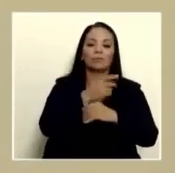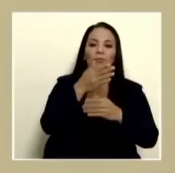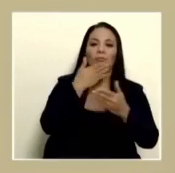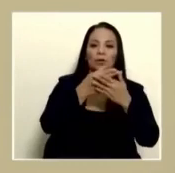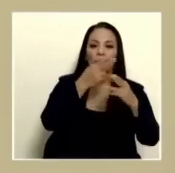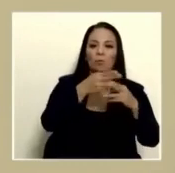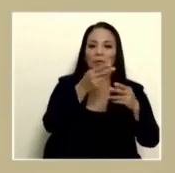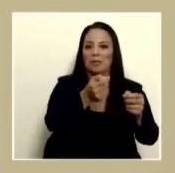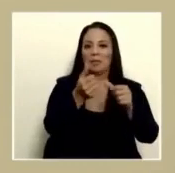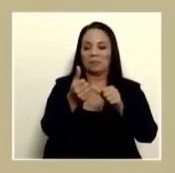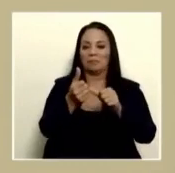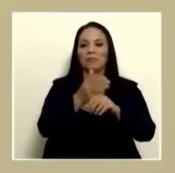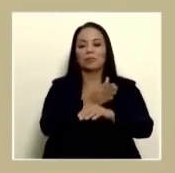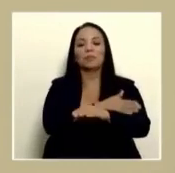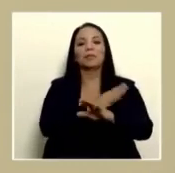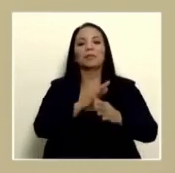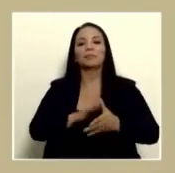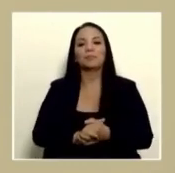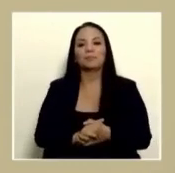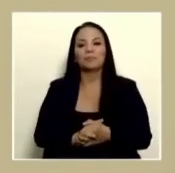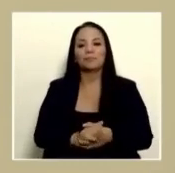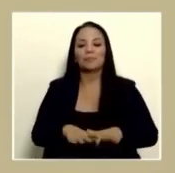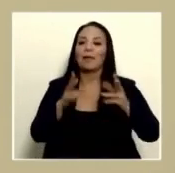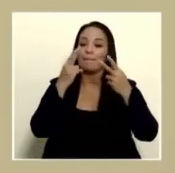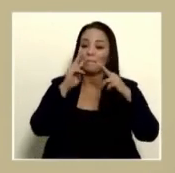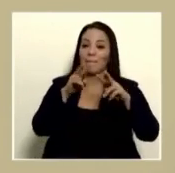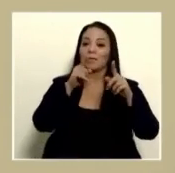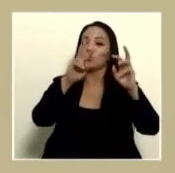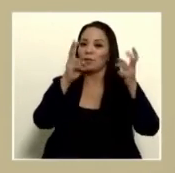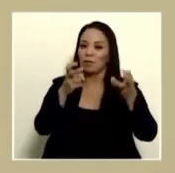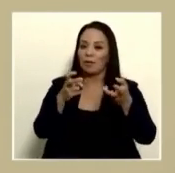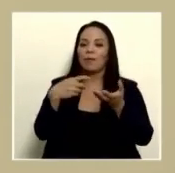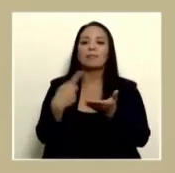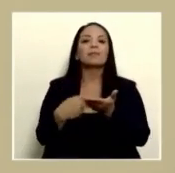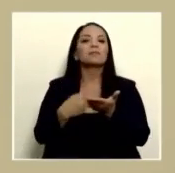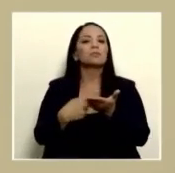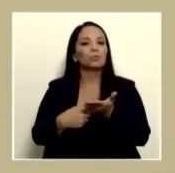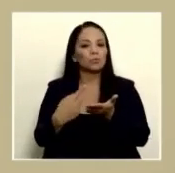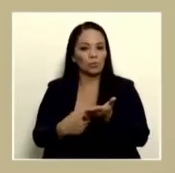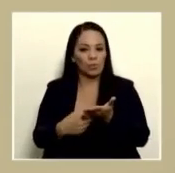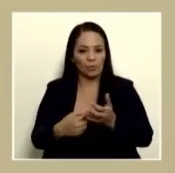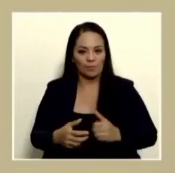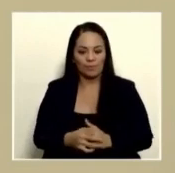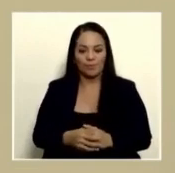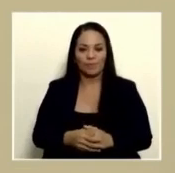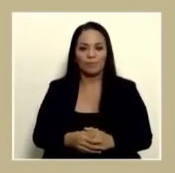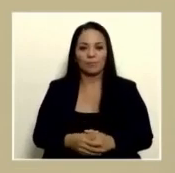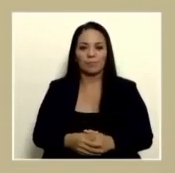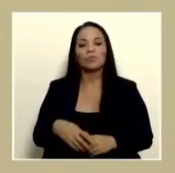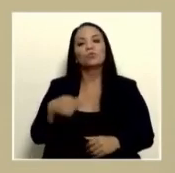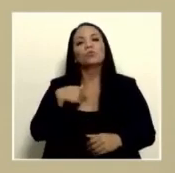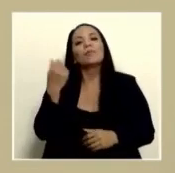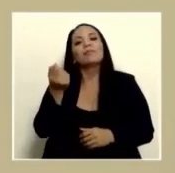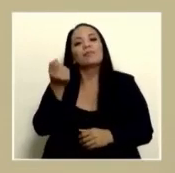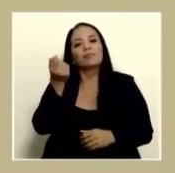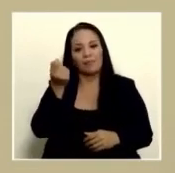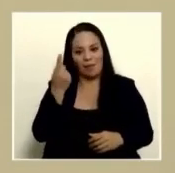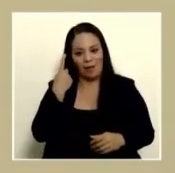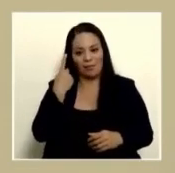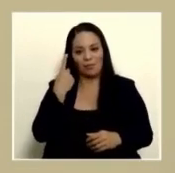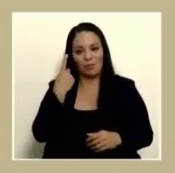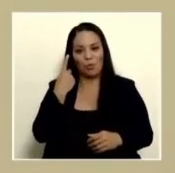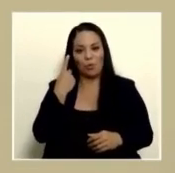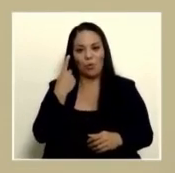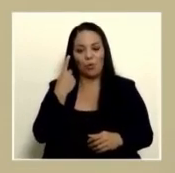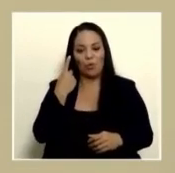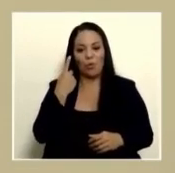nombre anteriormente vea ese es un tema de discusión yo entiendo que el que se quema con